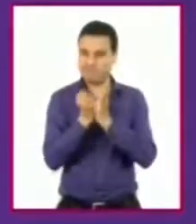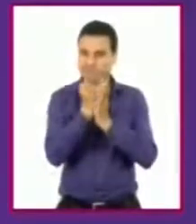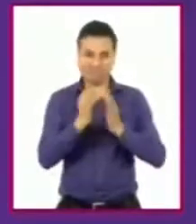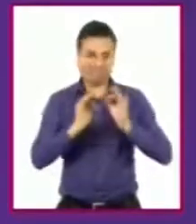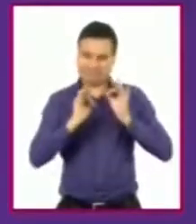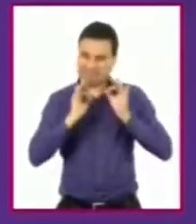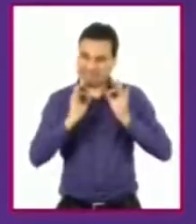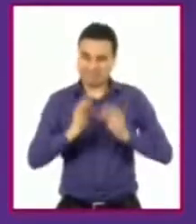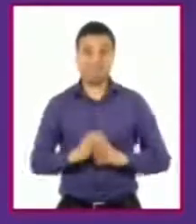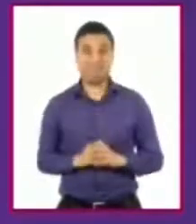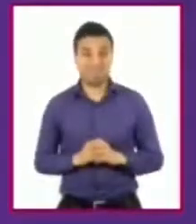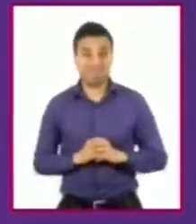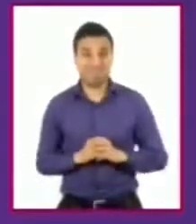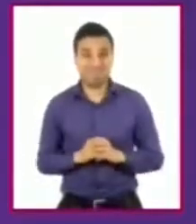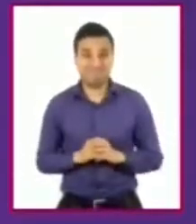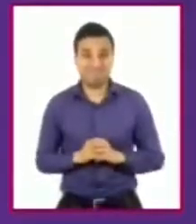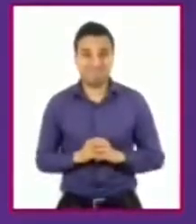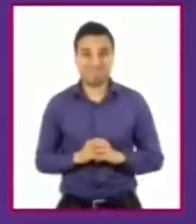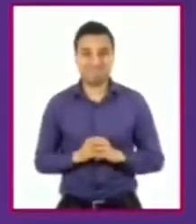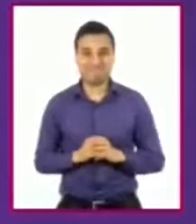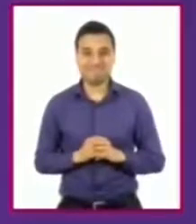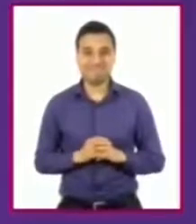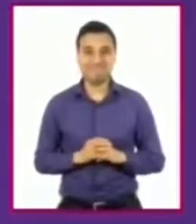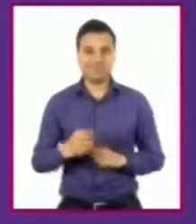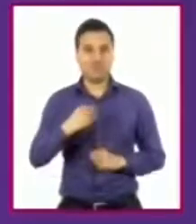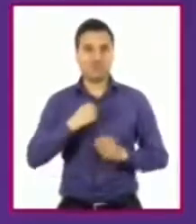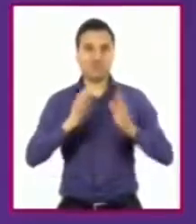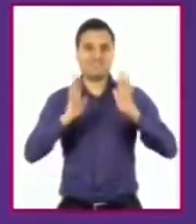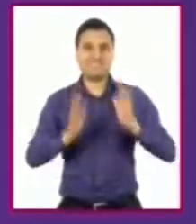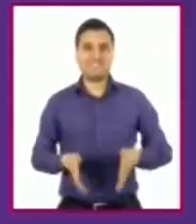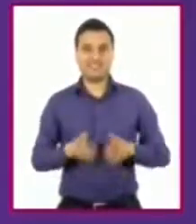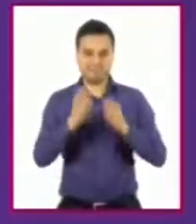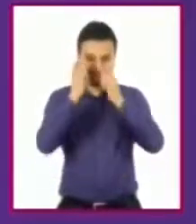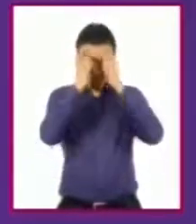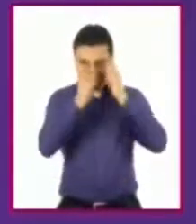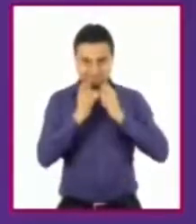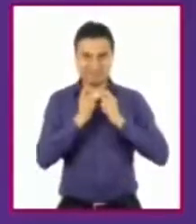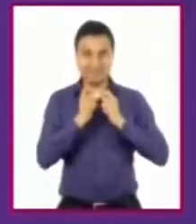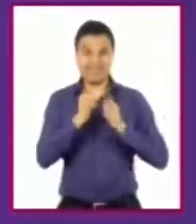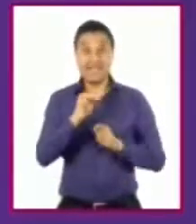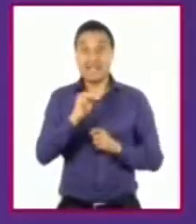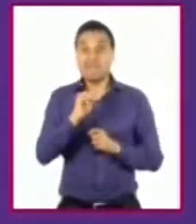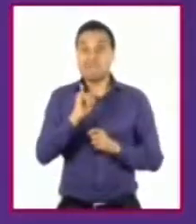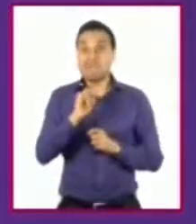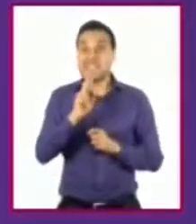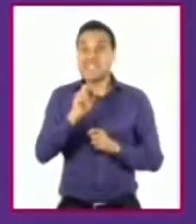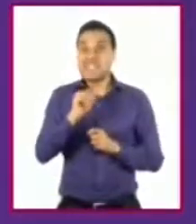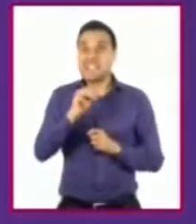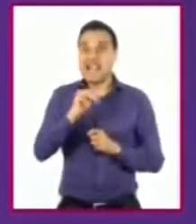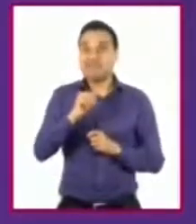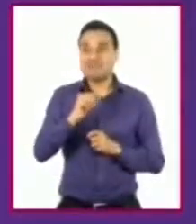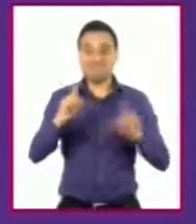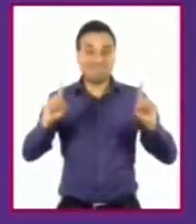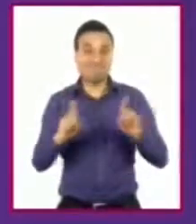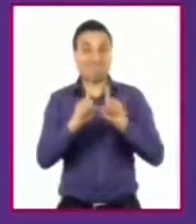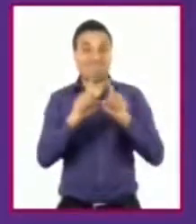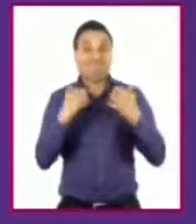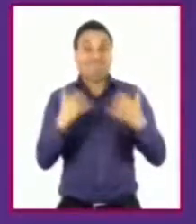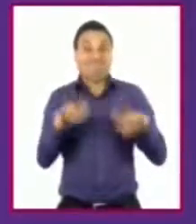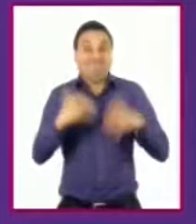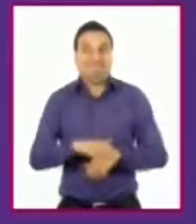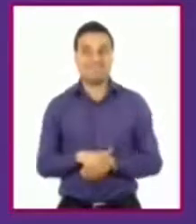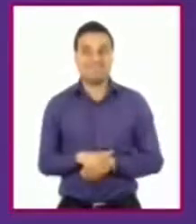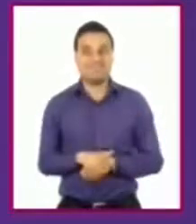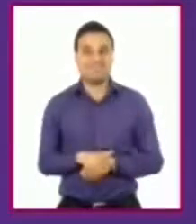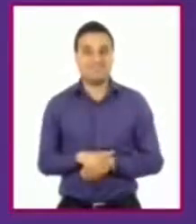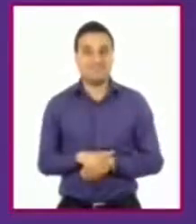ámbitos de su vida. Ahora sí me voy a ir bien arreglado a la escuela para ver a Miriam a la hora del descanso. Y pensar que antes